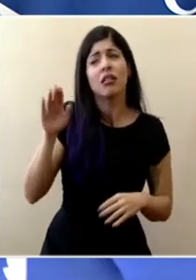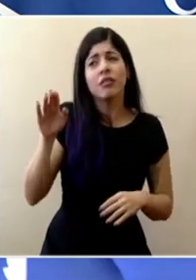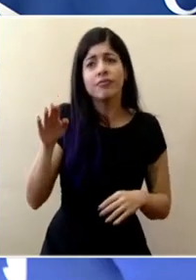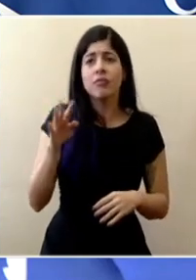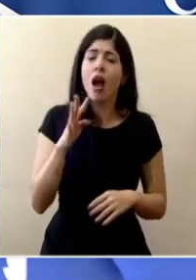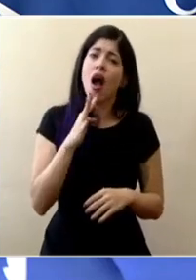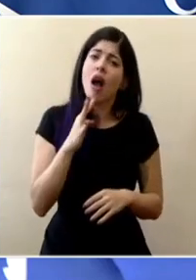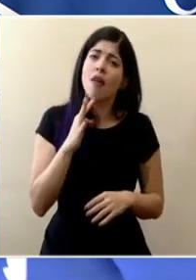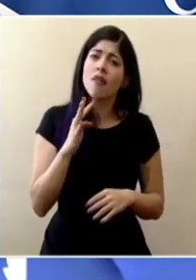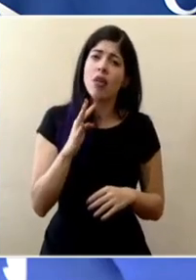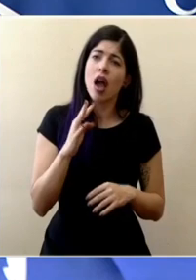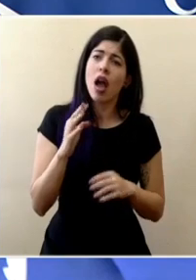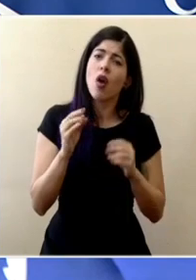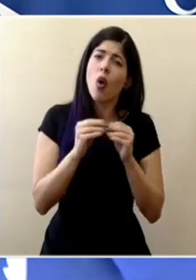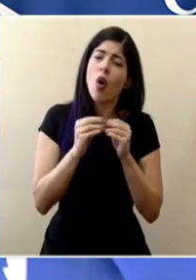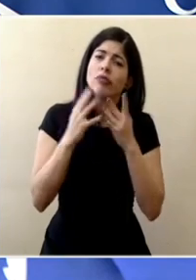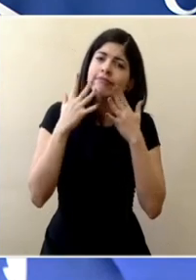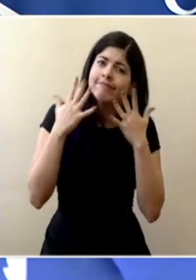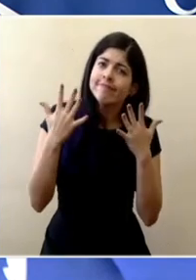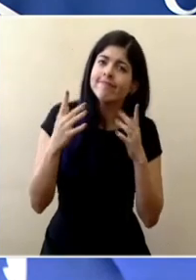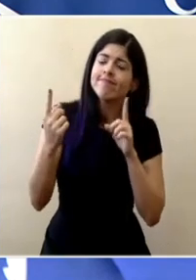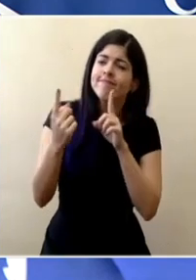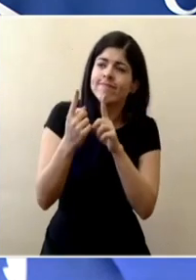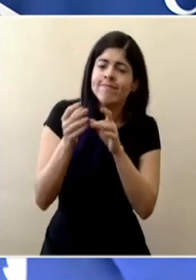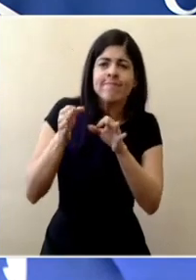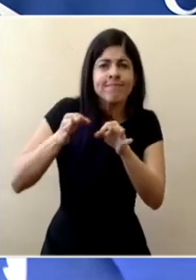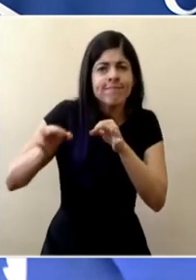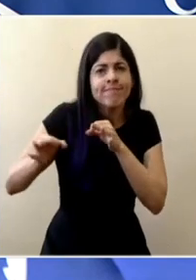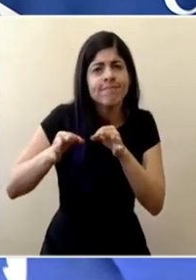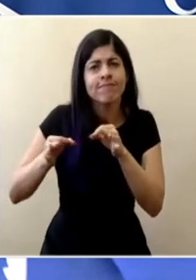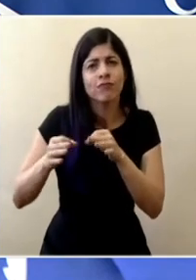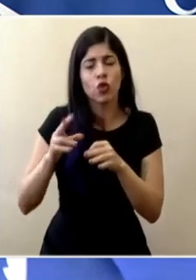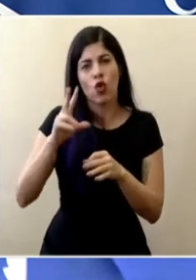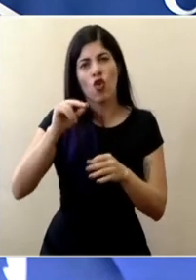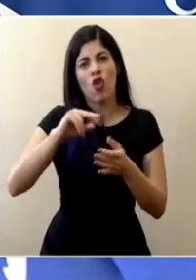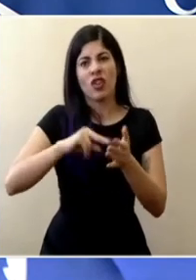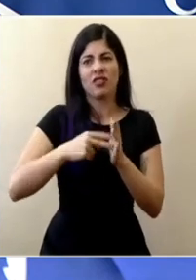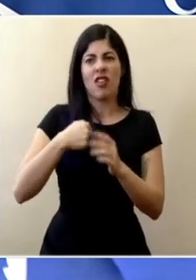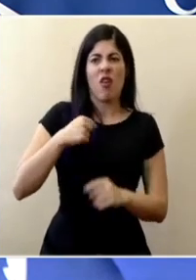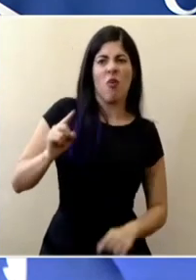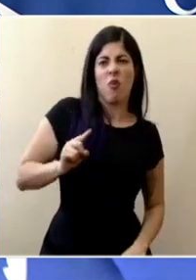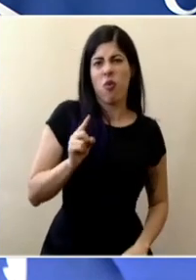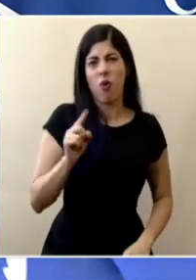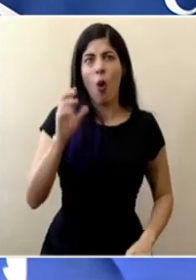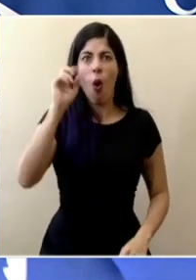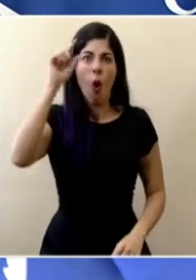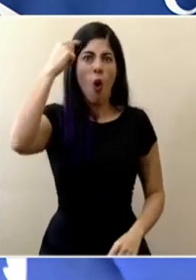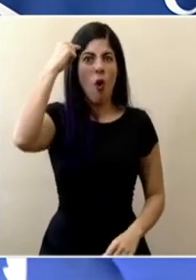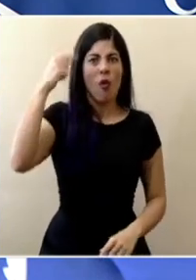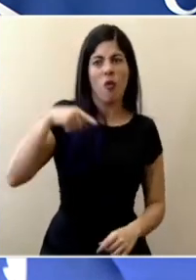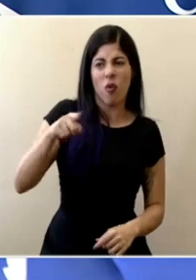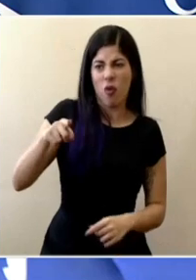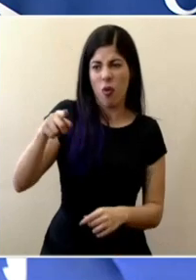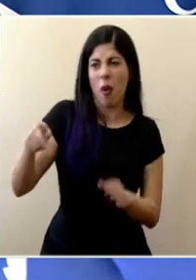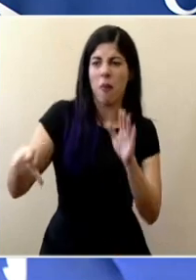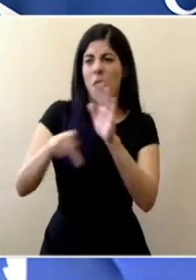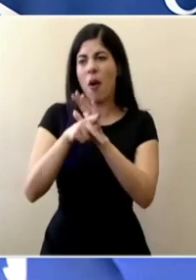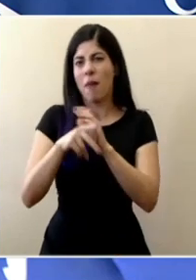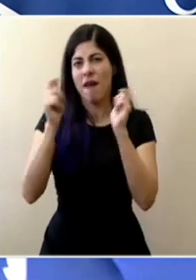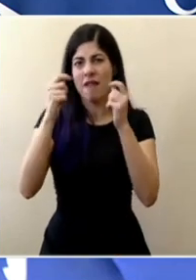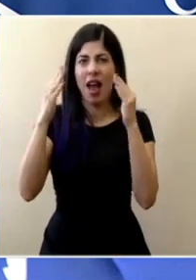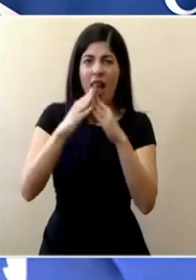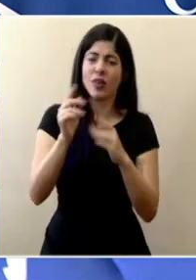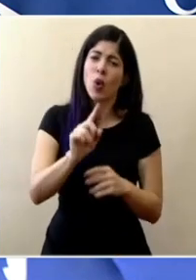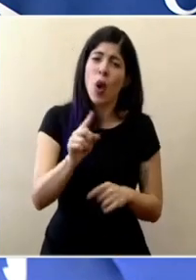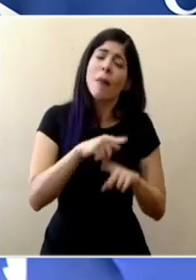de la forma más amigablemente posible no es que vamos a entrar en el gobierno para impedir esa actividad dentro de la casa